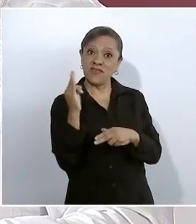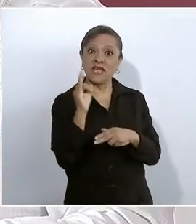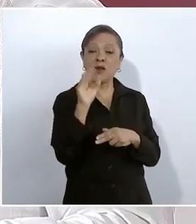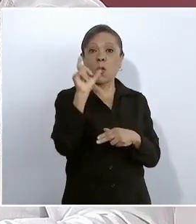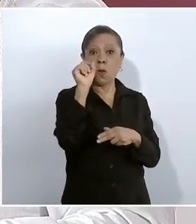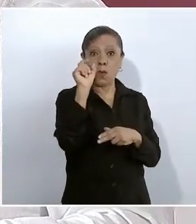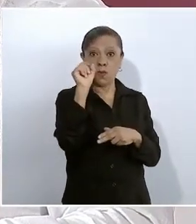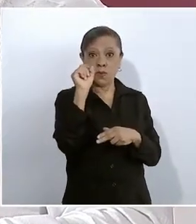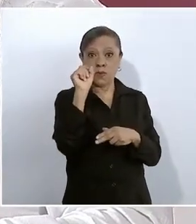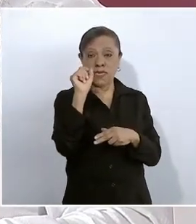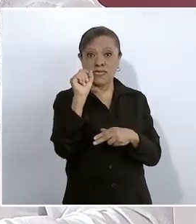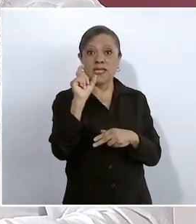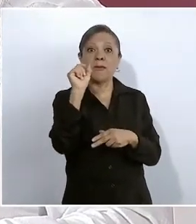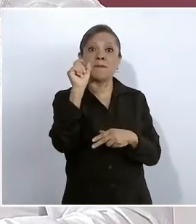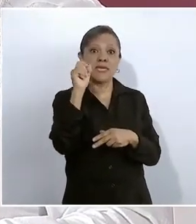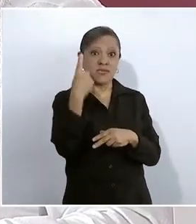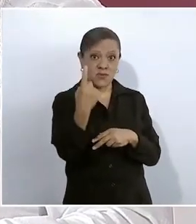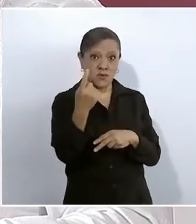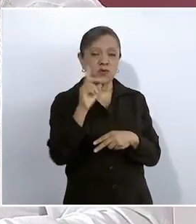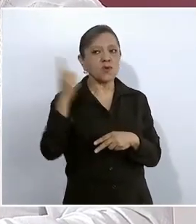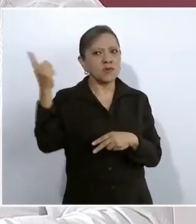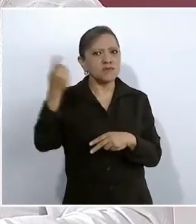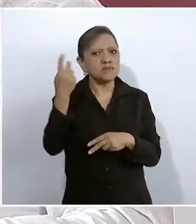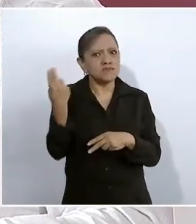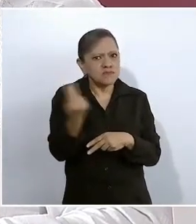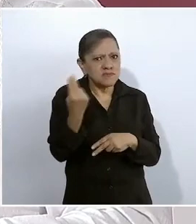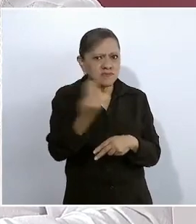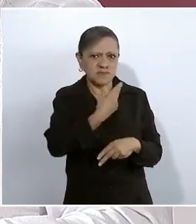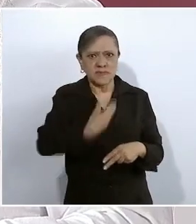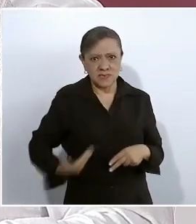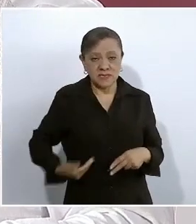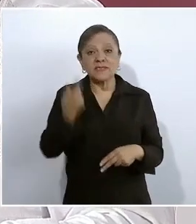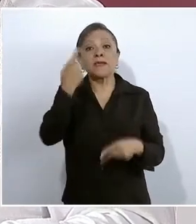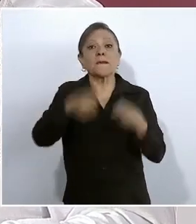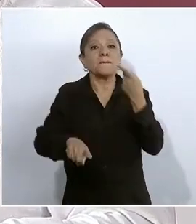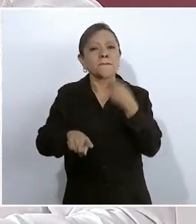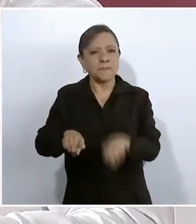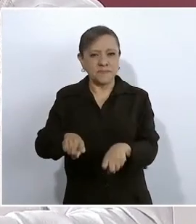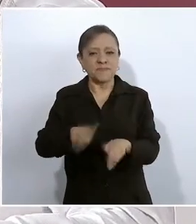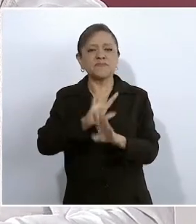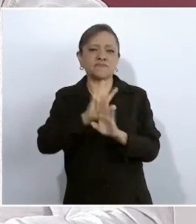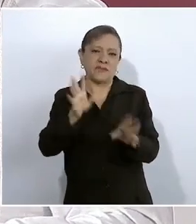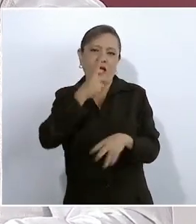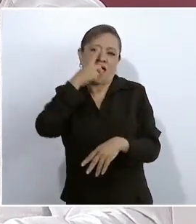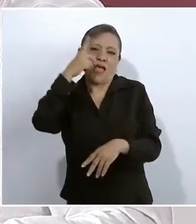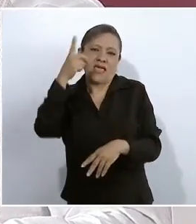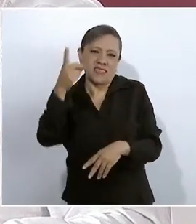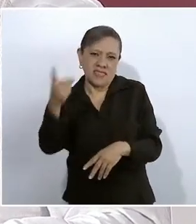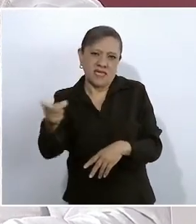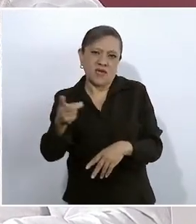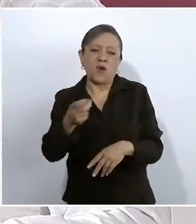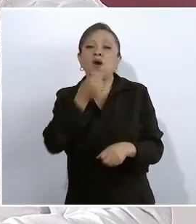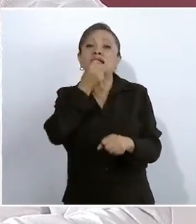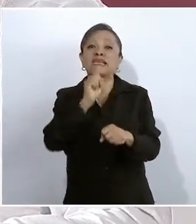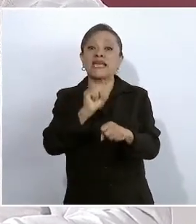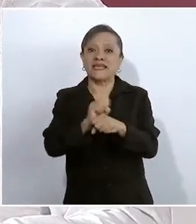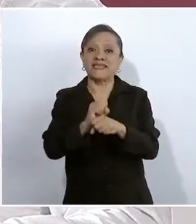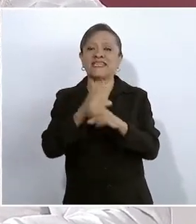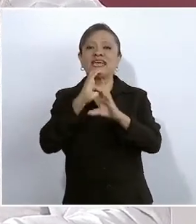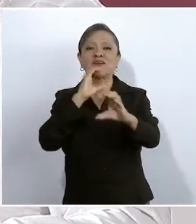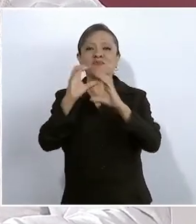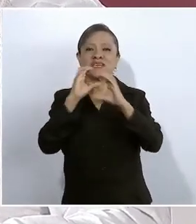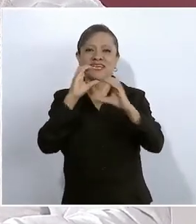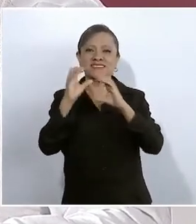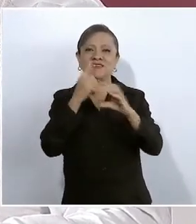señor presidente, le instruyó a la Secretaría de Infraestructura, Comunicaciones y Transportes, concluirla este año. Este